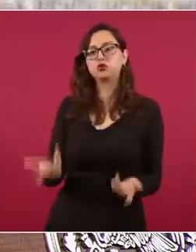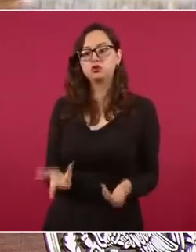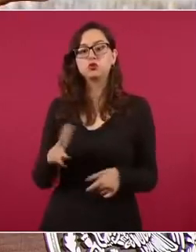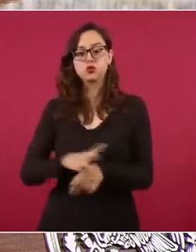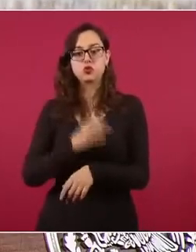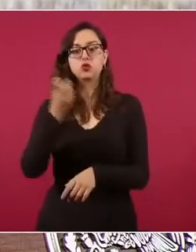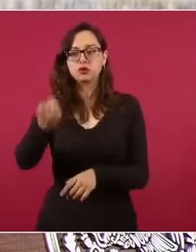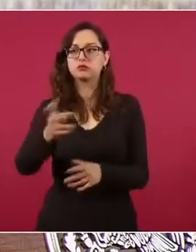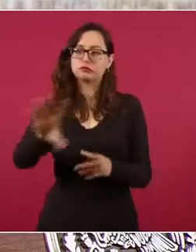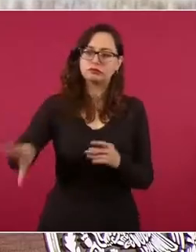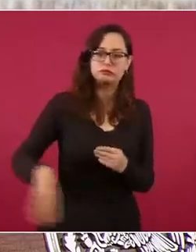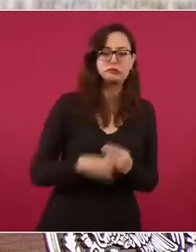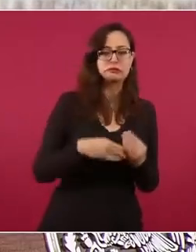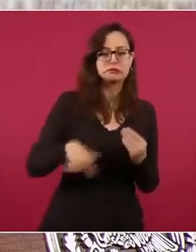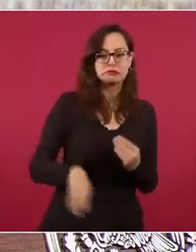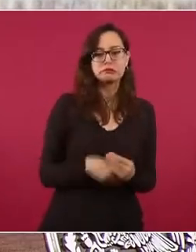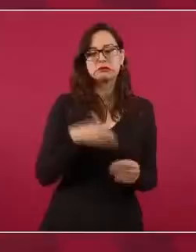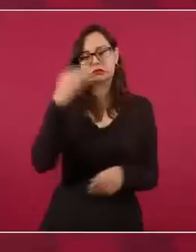el 2006 aquí,